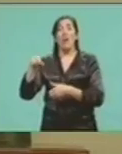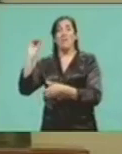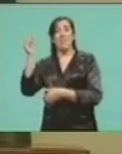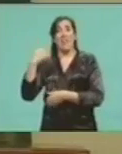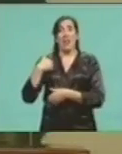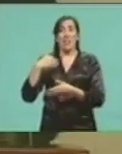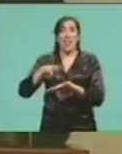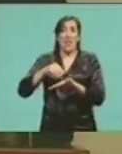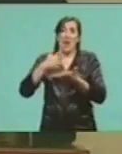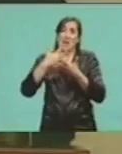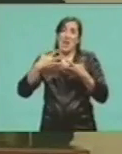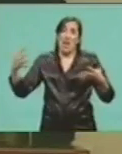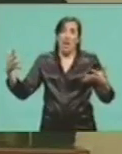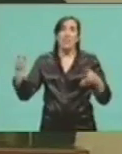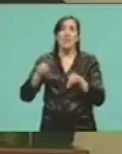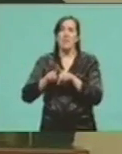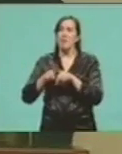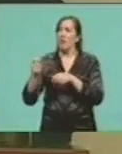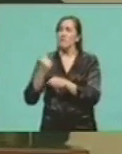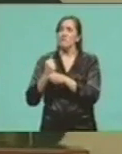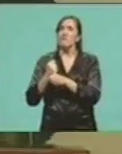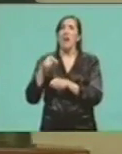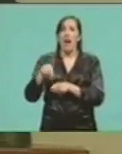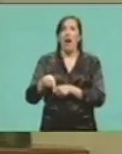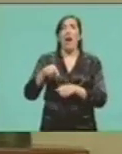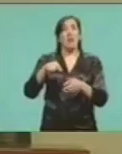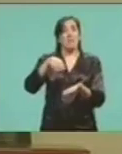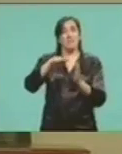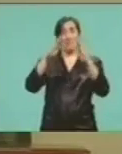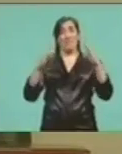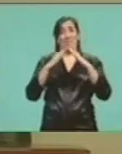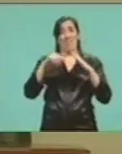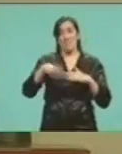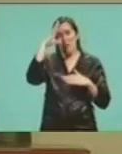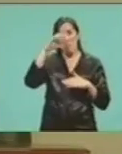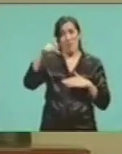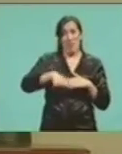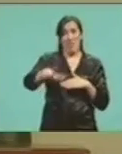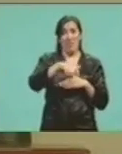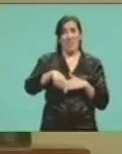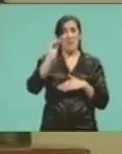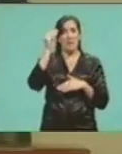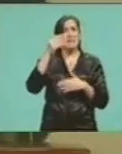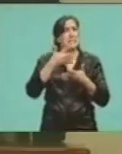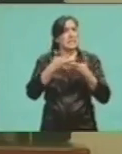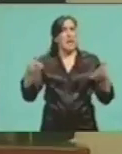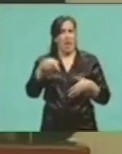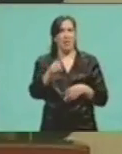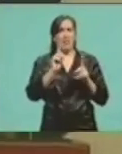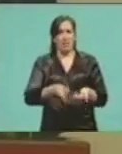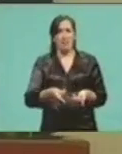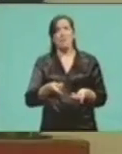tamaño de esta embajada, es una decisión de los argentinos de revalorizar y de